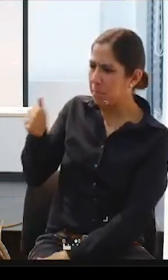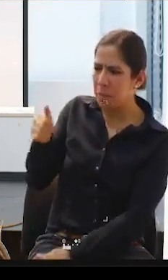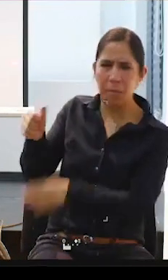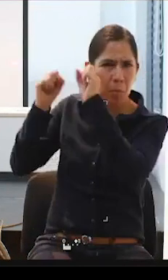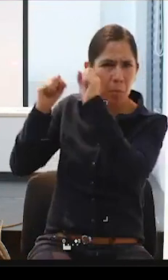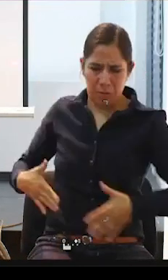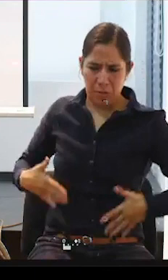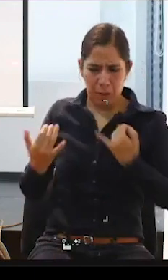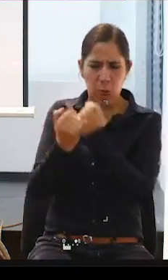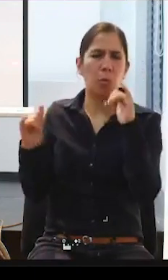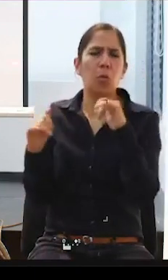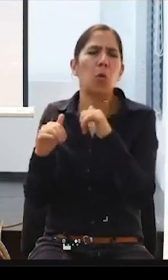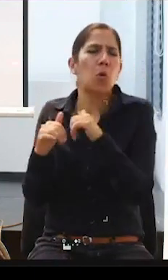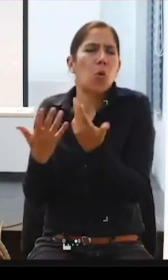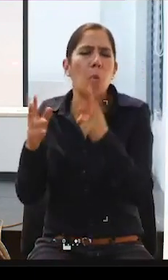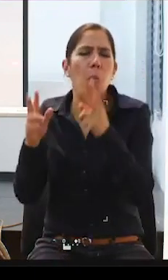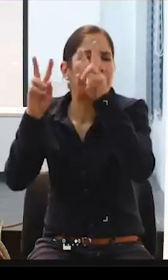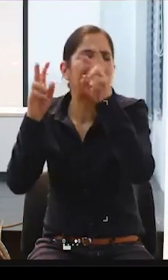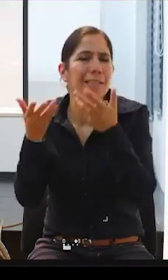decisiones en la vida.